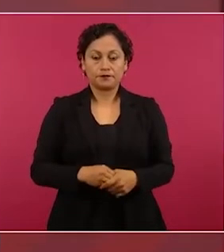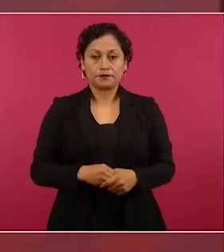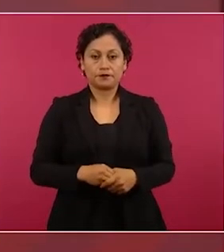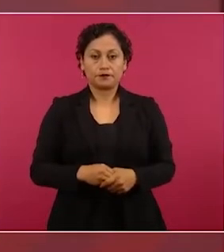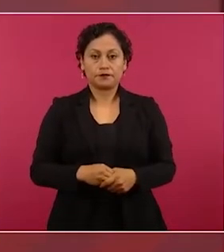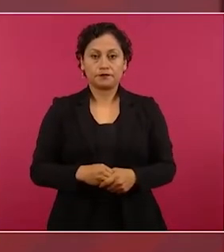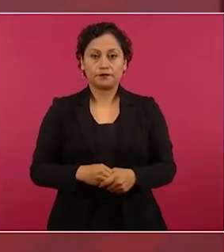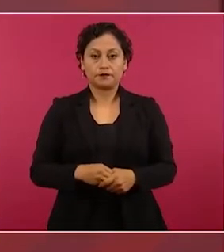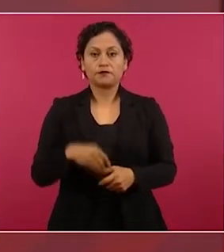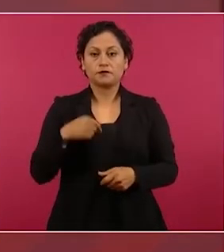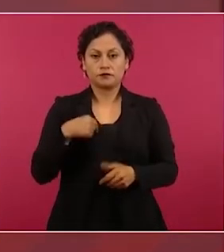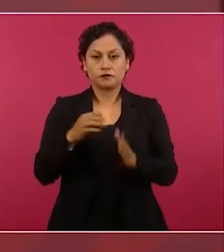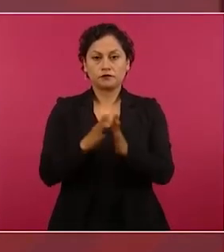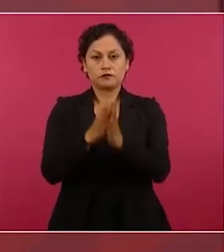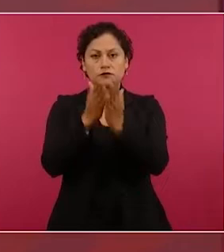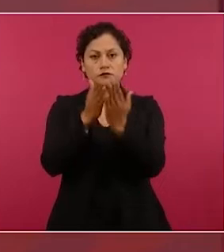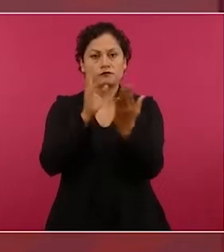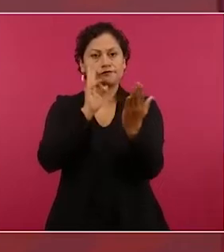Y leí el informe.